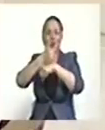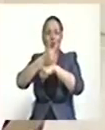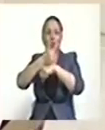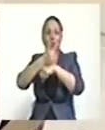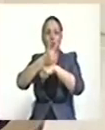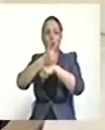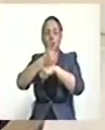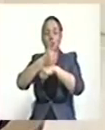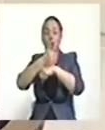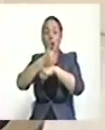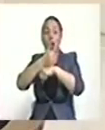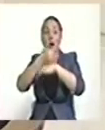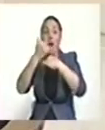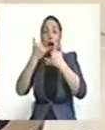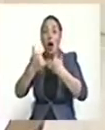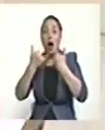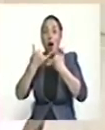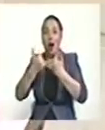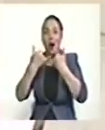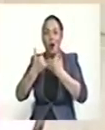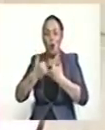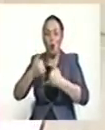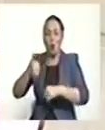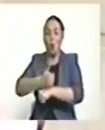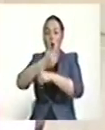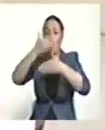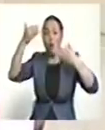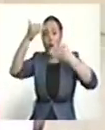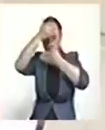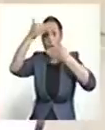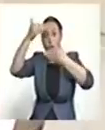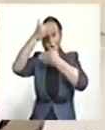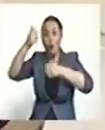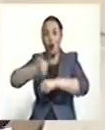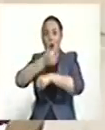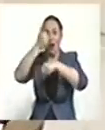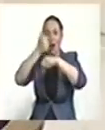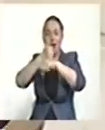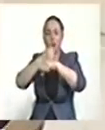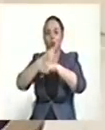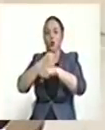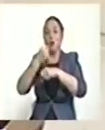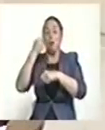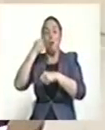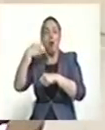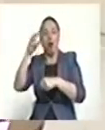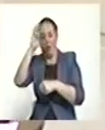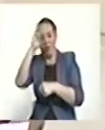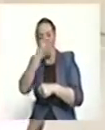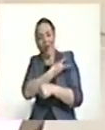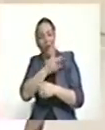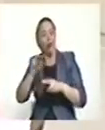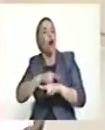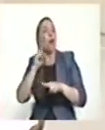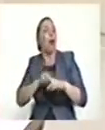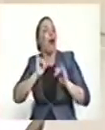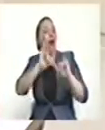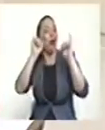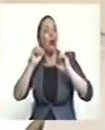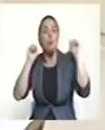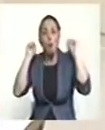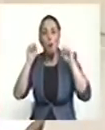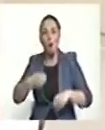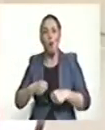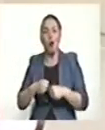Están endilgándole a los cabecillas de las FARC, como si fueran miembros de un ejército regular, que ellos pueden aludir